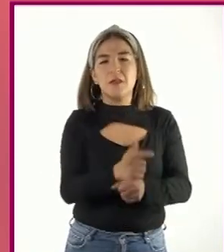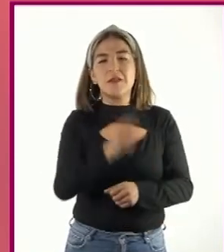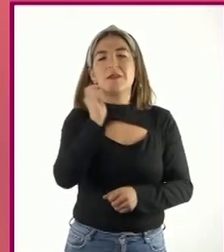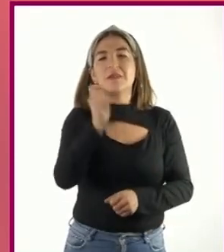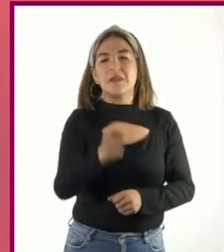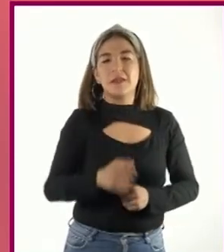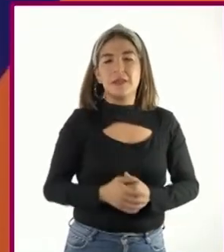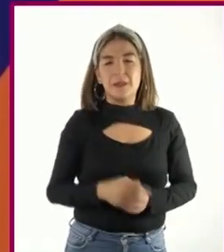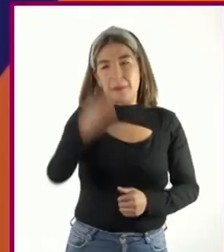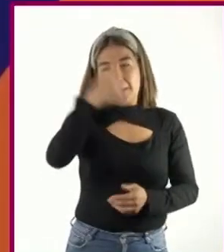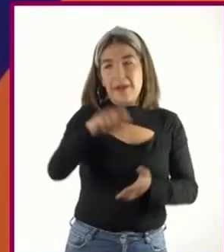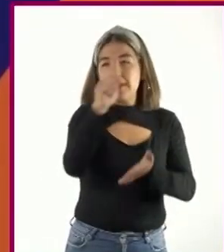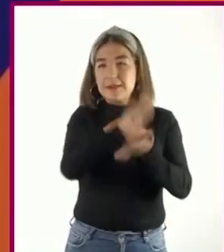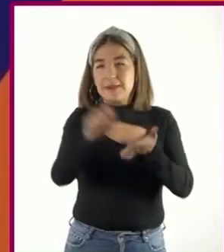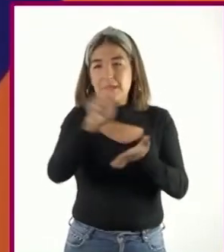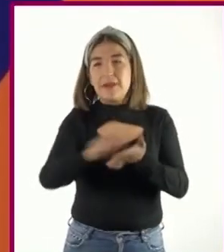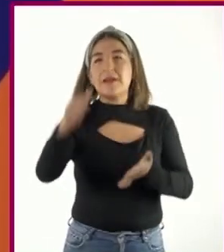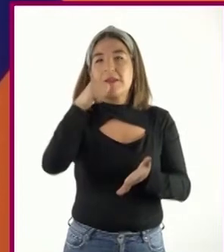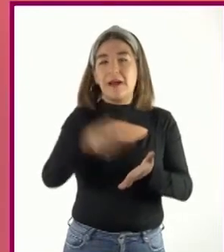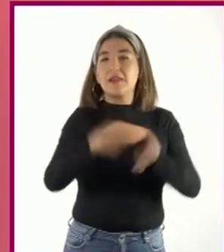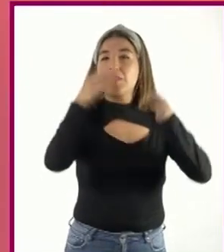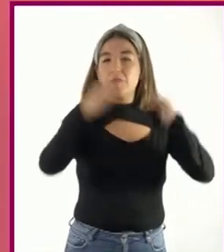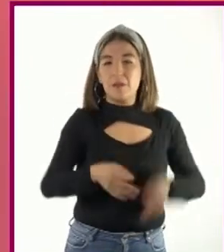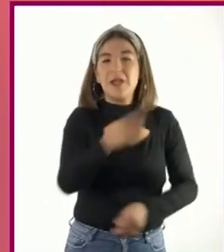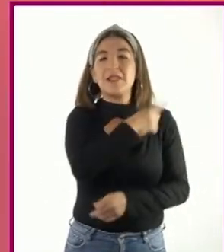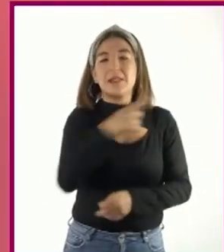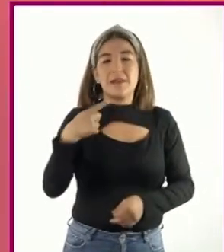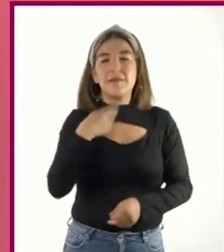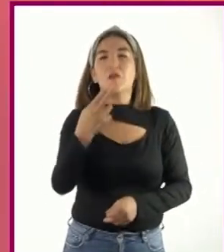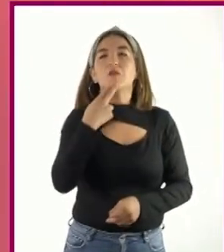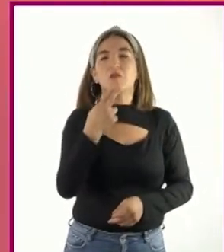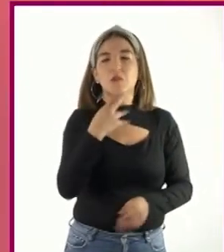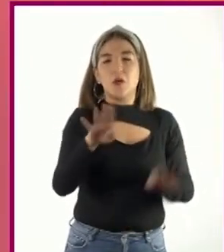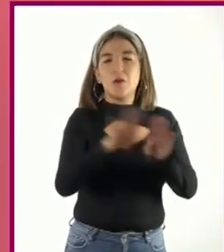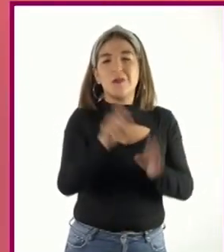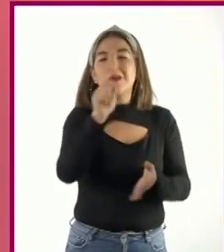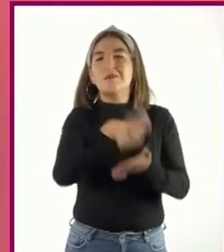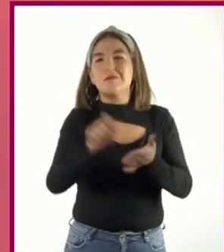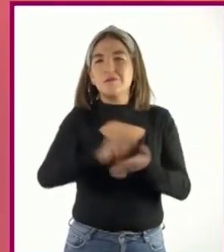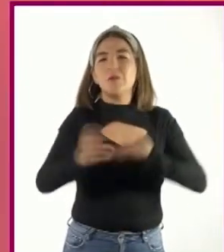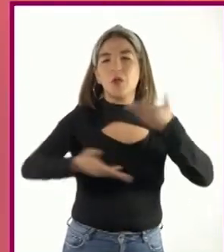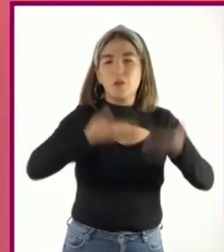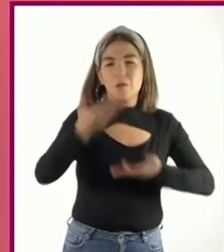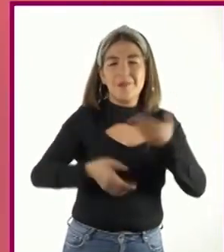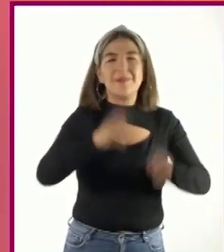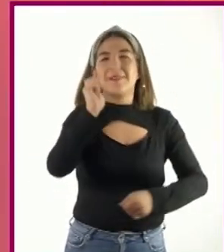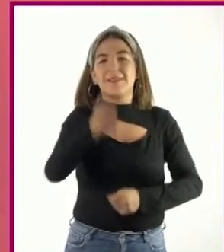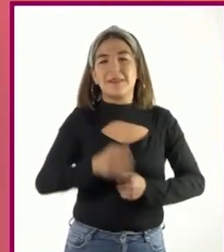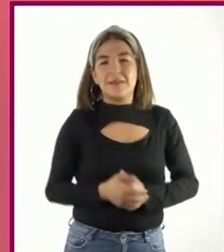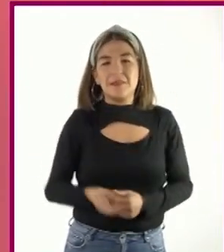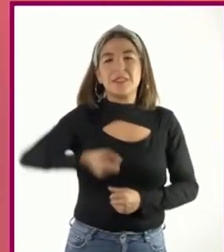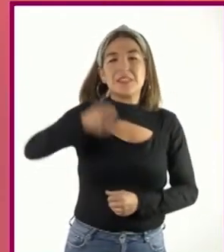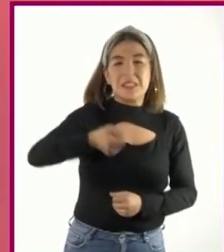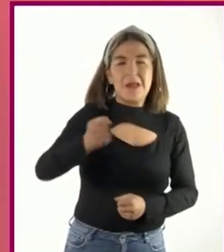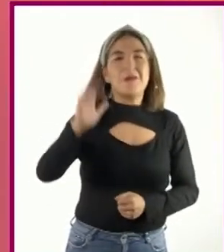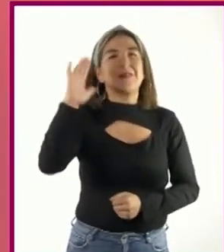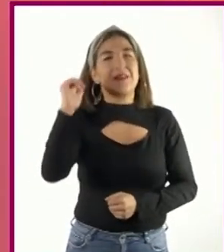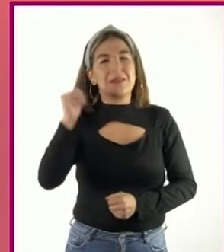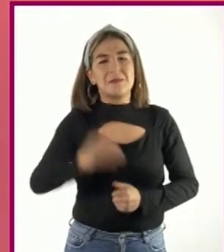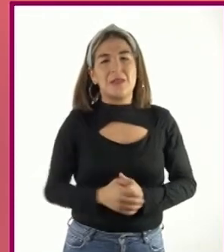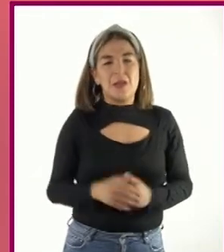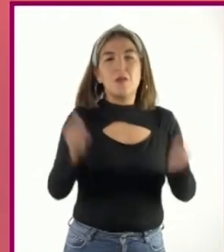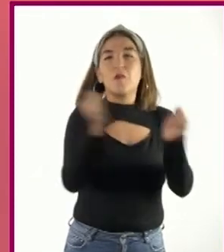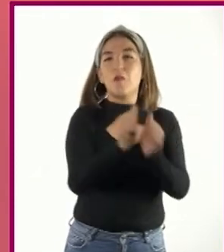que para escribir una carta formal debemos usar fórmulas de cortesía. Es decir, saludos y despedidas